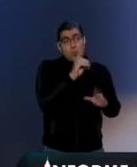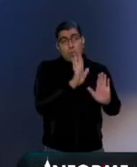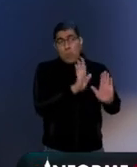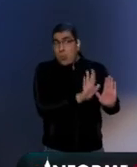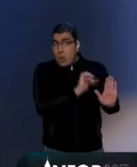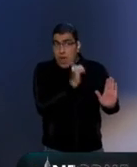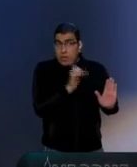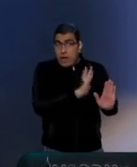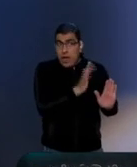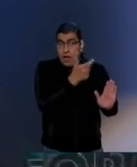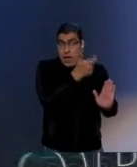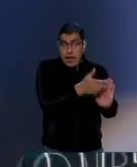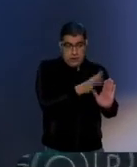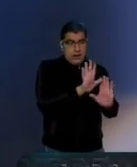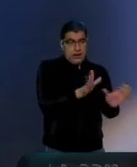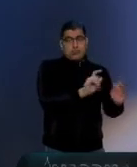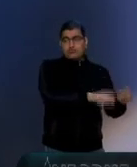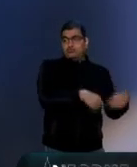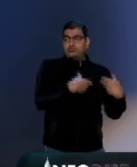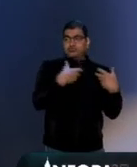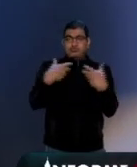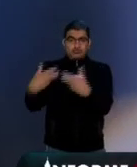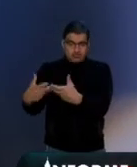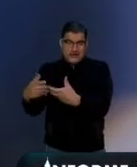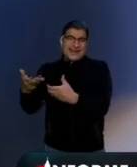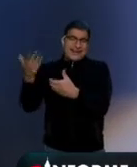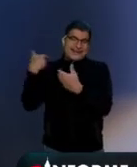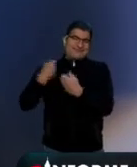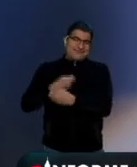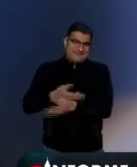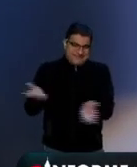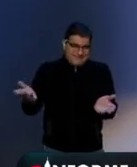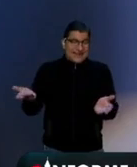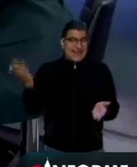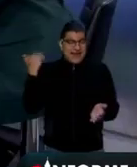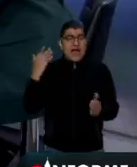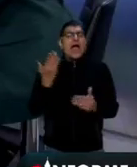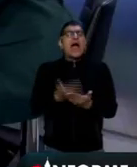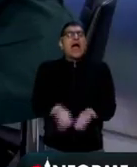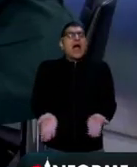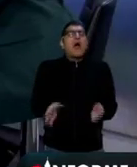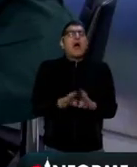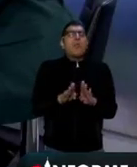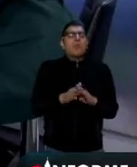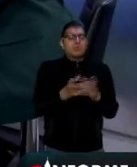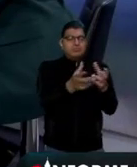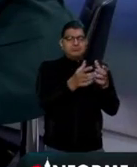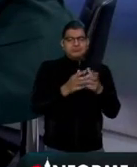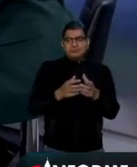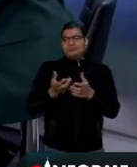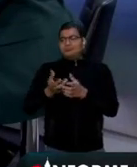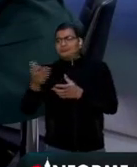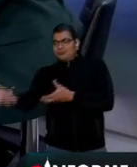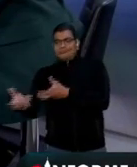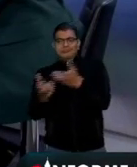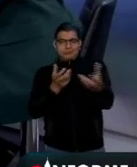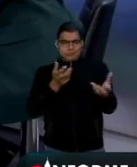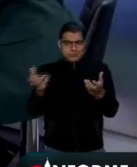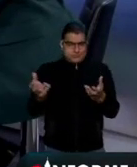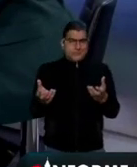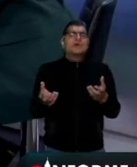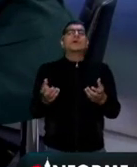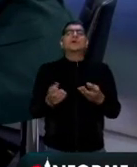ese dinero que ya se donaba la beneficiencia, lo que va a pasar es que se va a repartir en